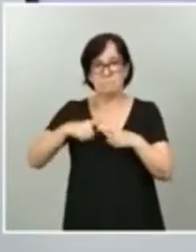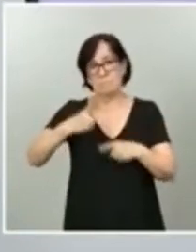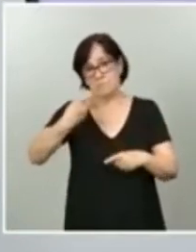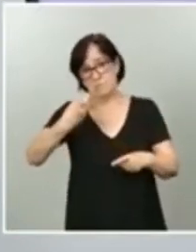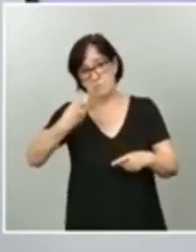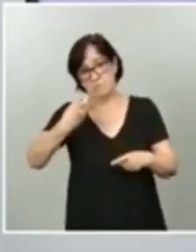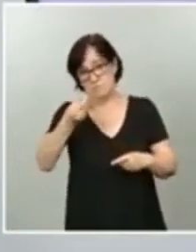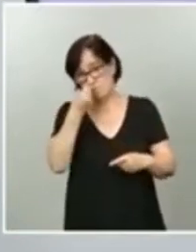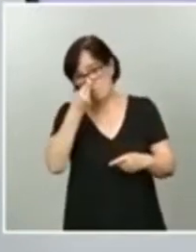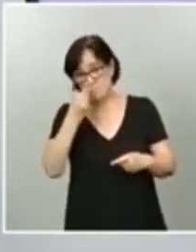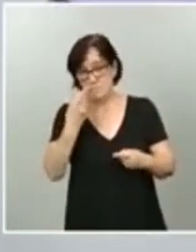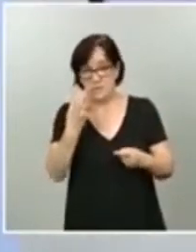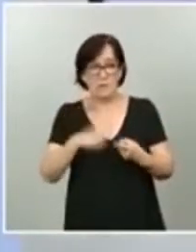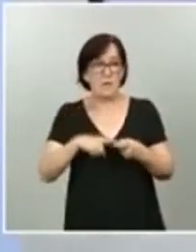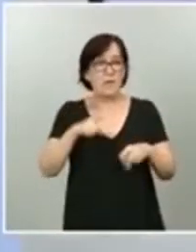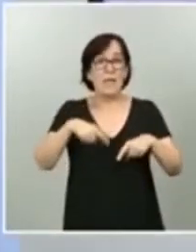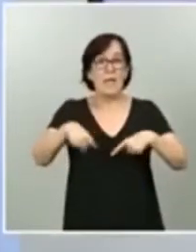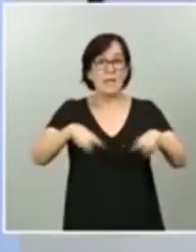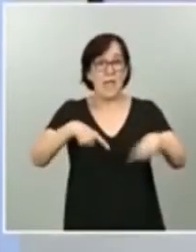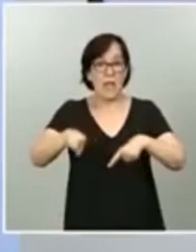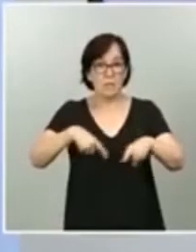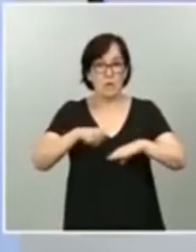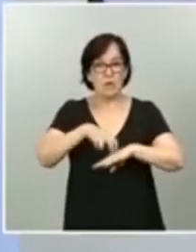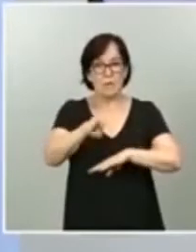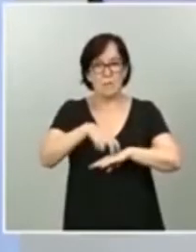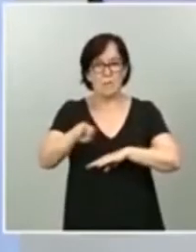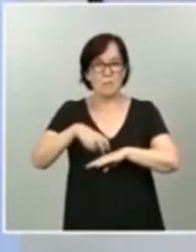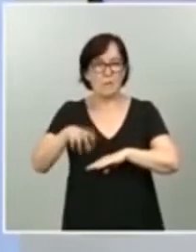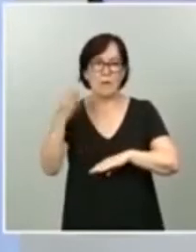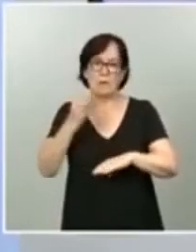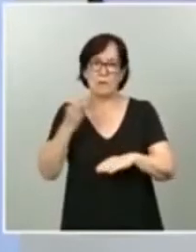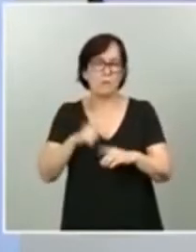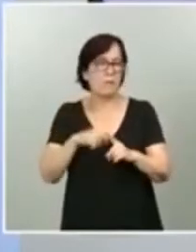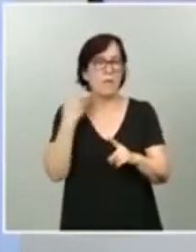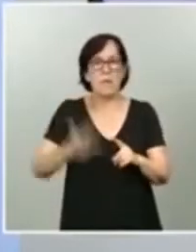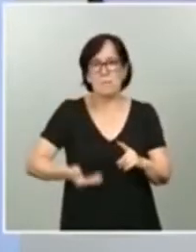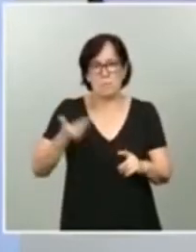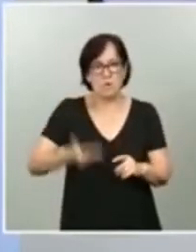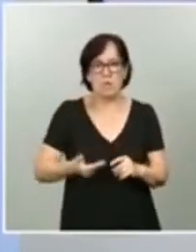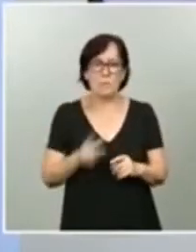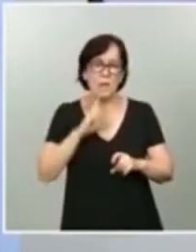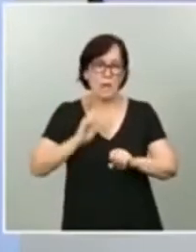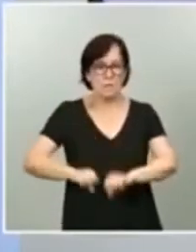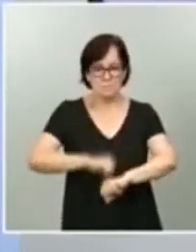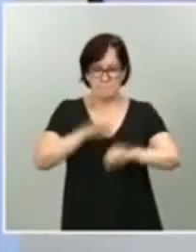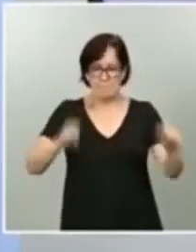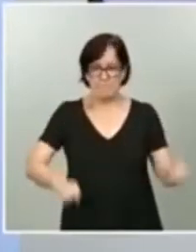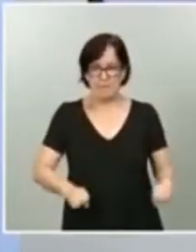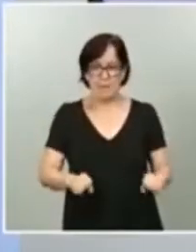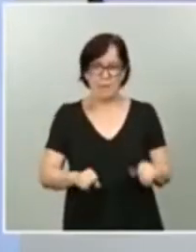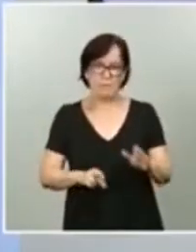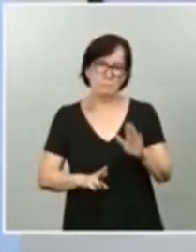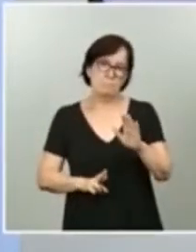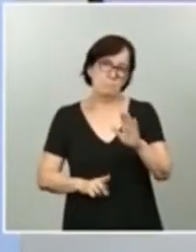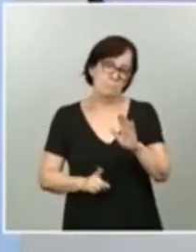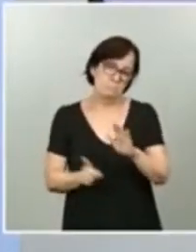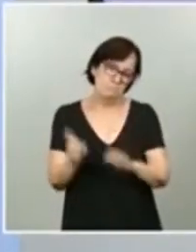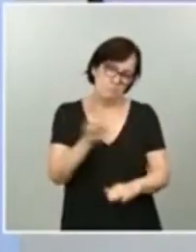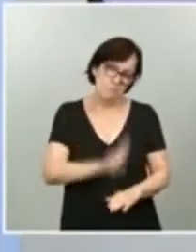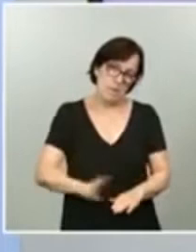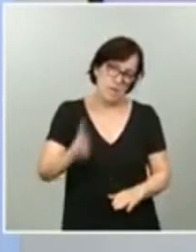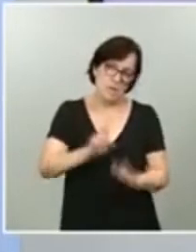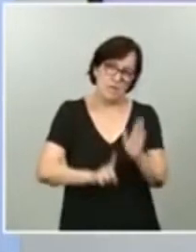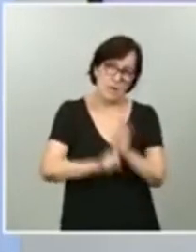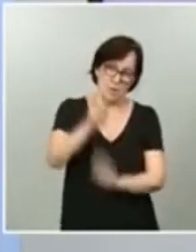el transporte y la movilidad deben ser claves para afianzar la recuperación. Hasta ahora, este sector